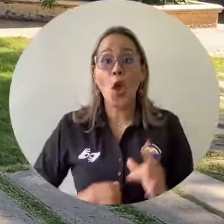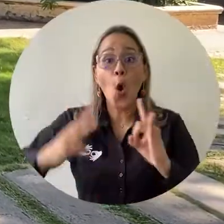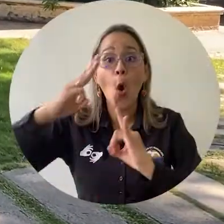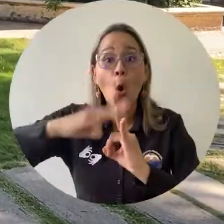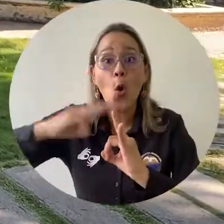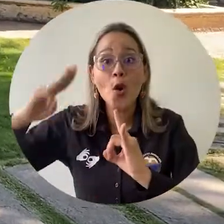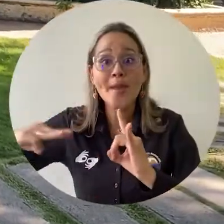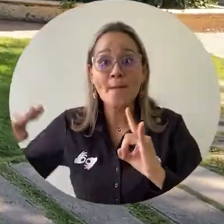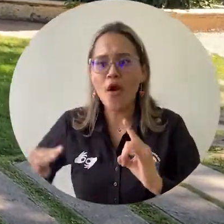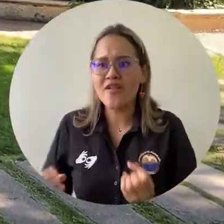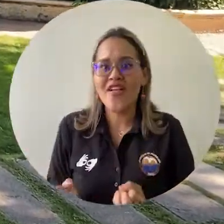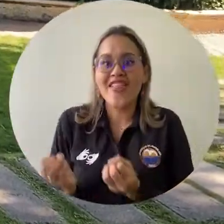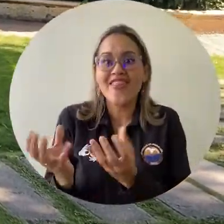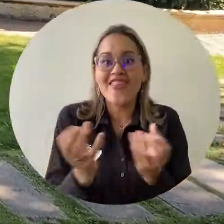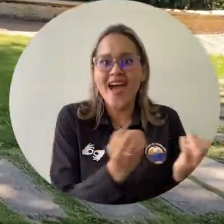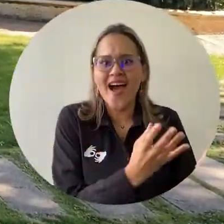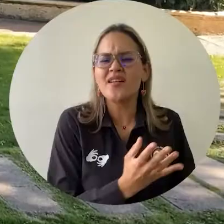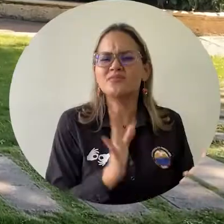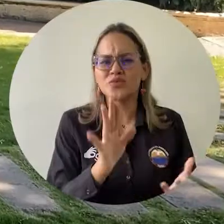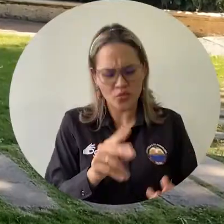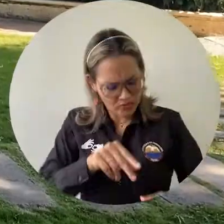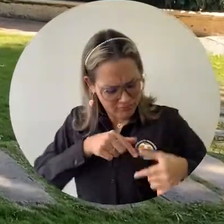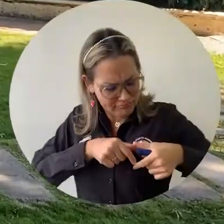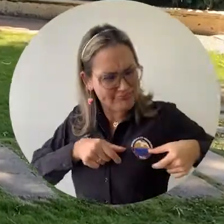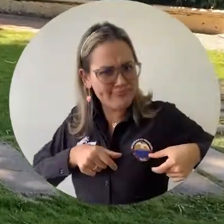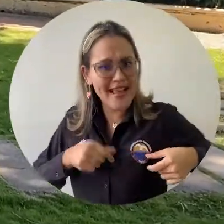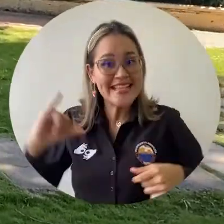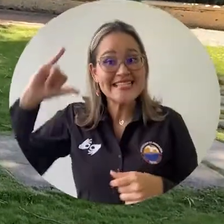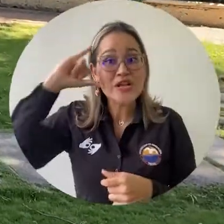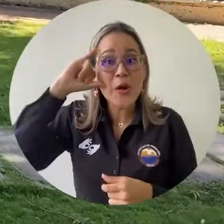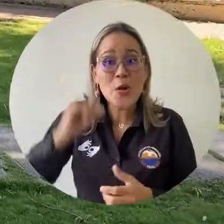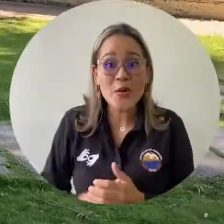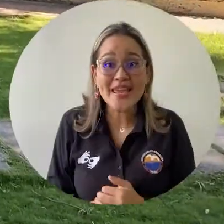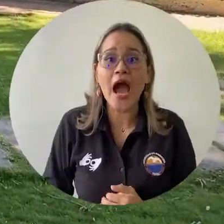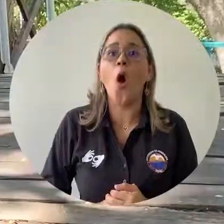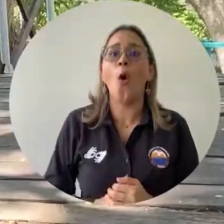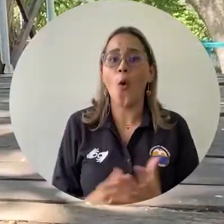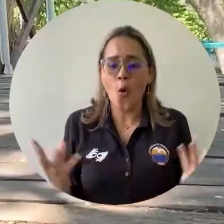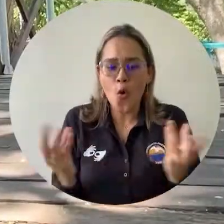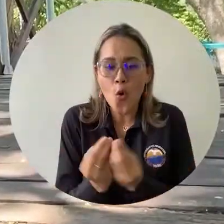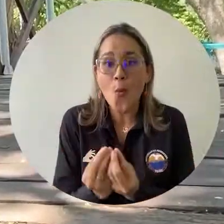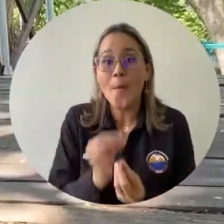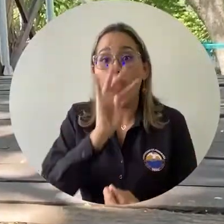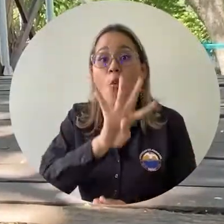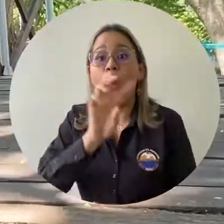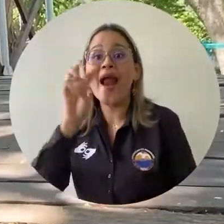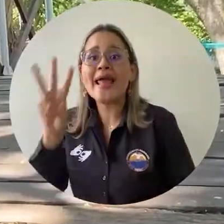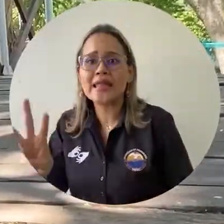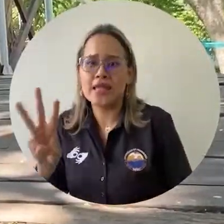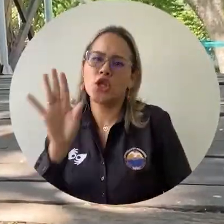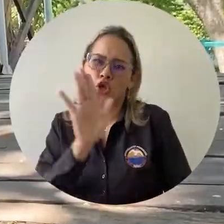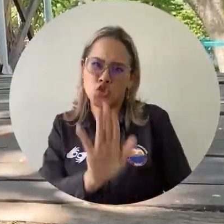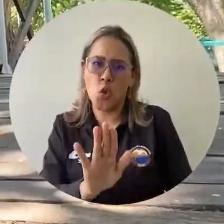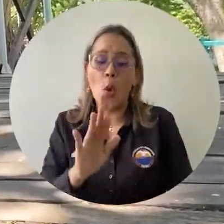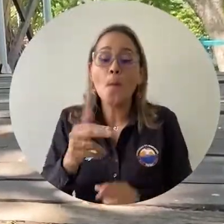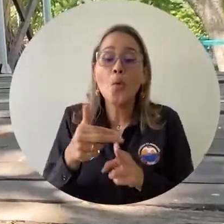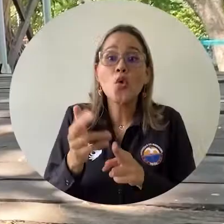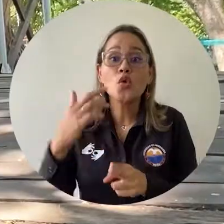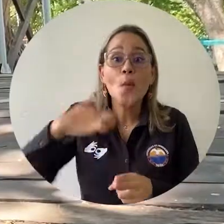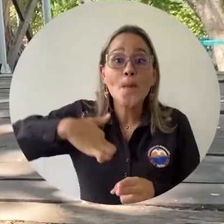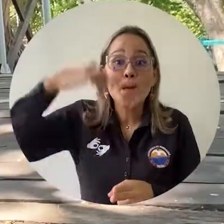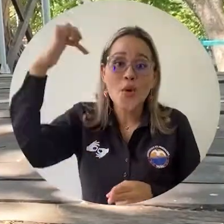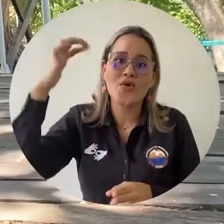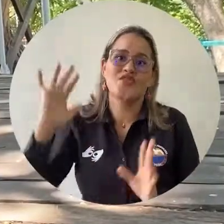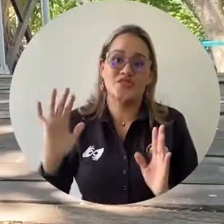Unimagdalena entrega insignias de psicología a primeros becarios de Talento Magdalena. Un grupo de 43 futuros profesionales se